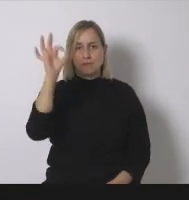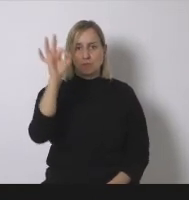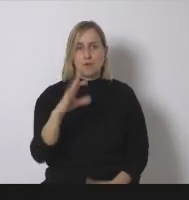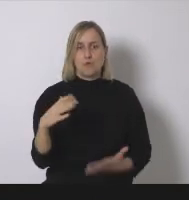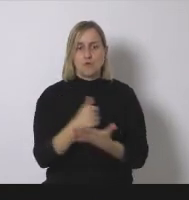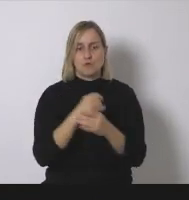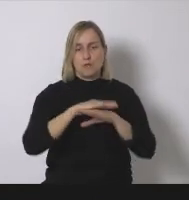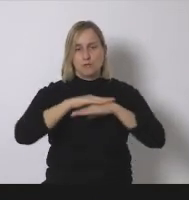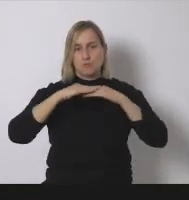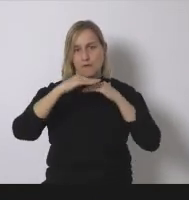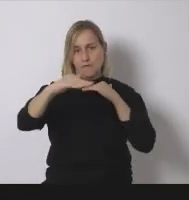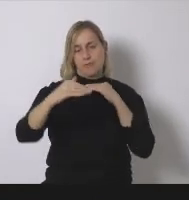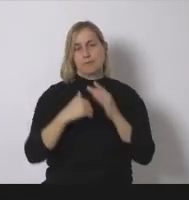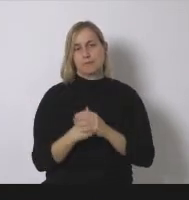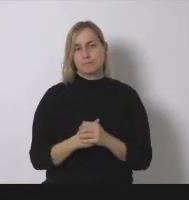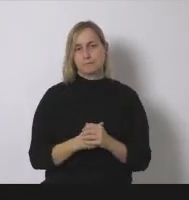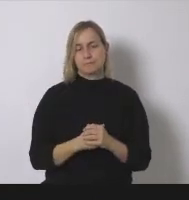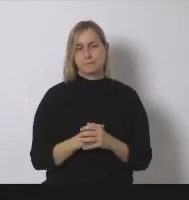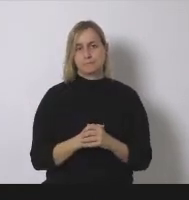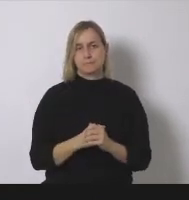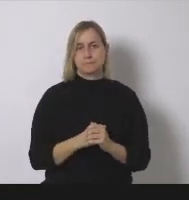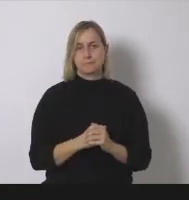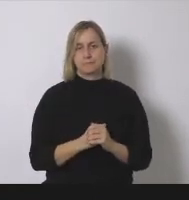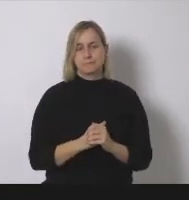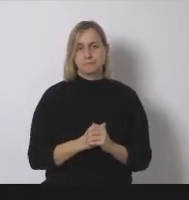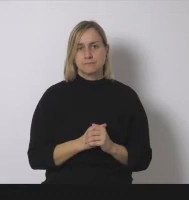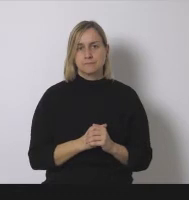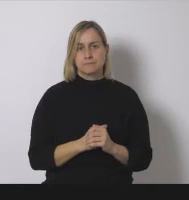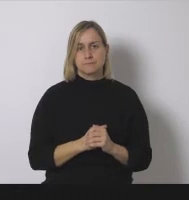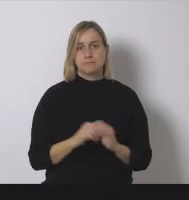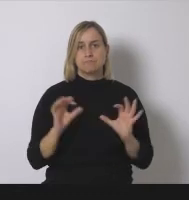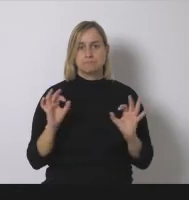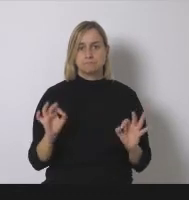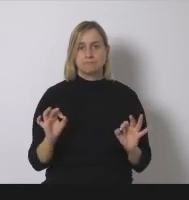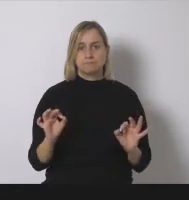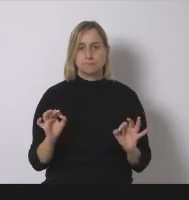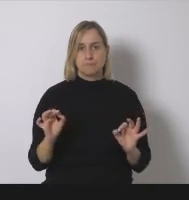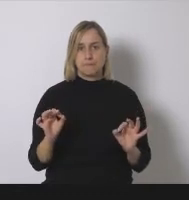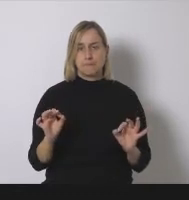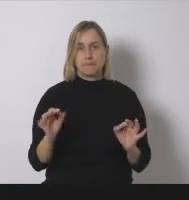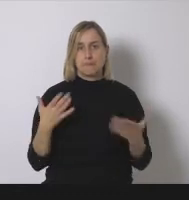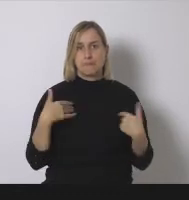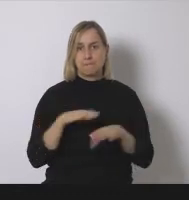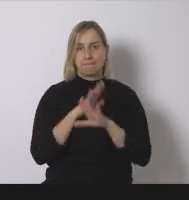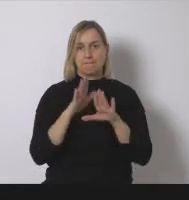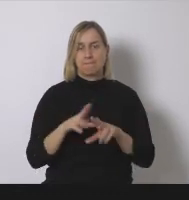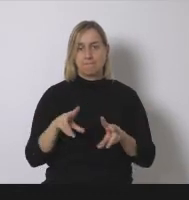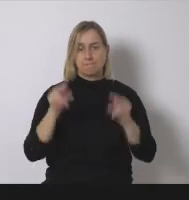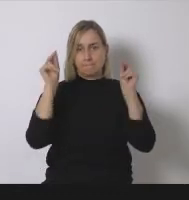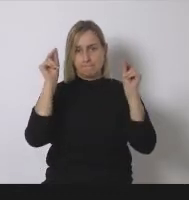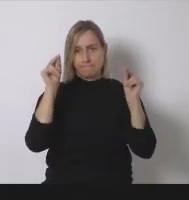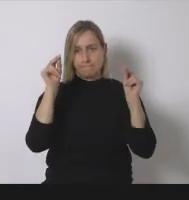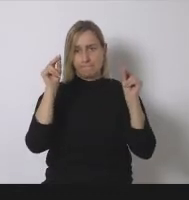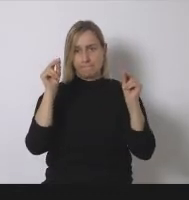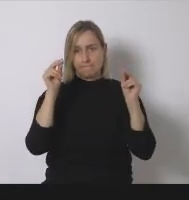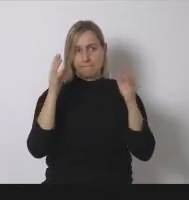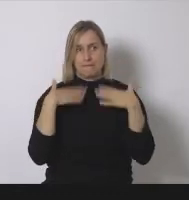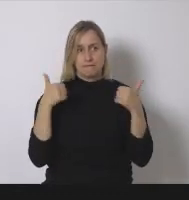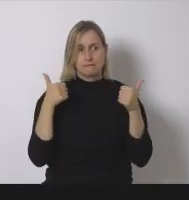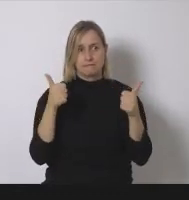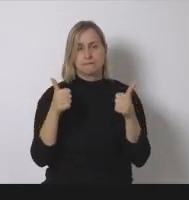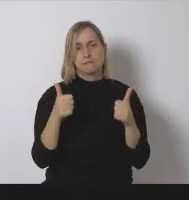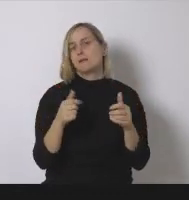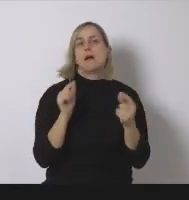y ya con esto termino y por supuesto abierto a debatir estas cuestiones y otras